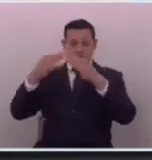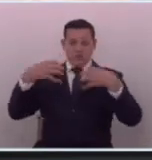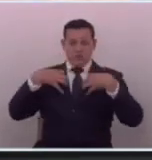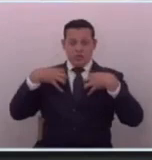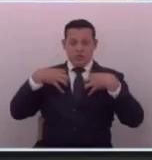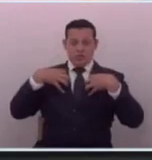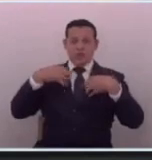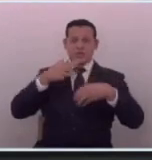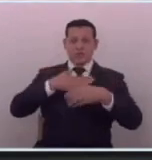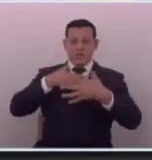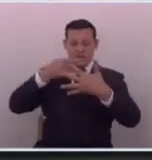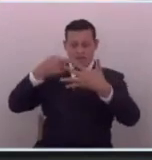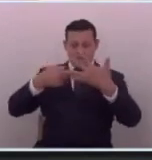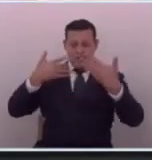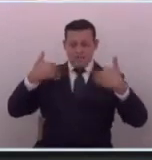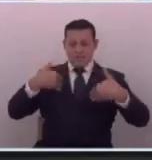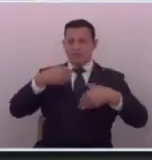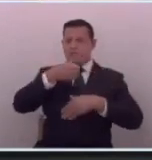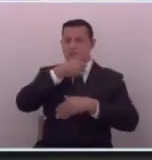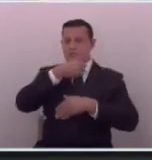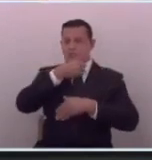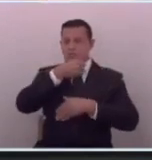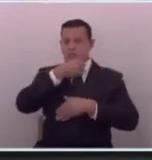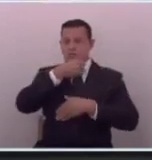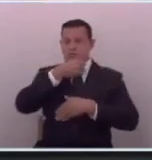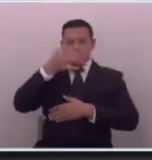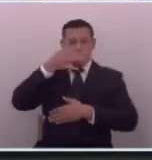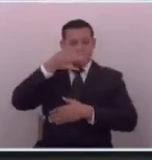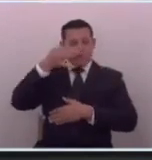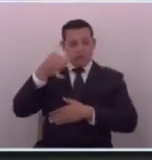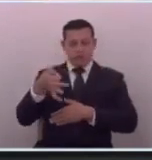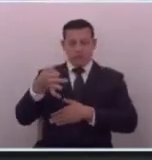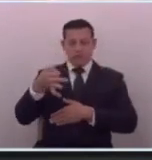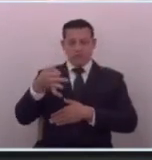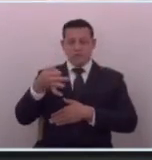tiene derecho a una información pero a una información verás